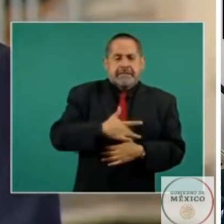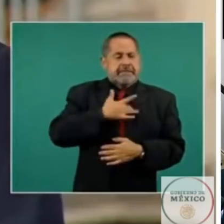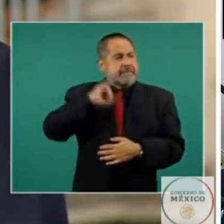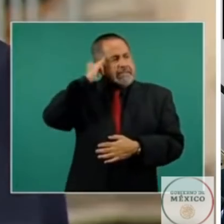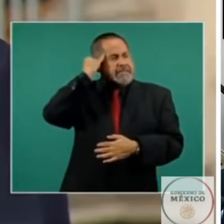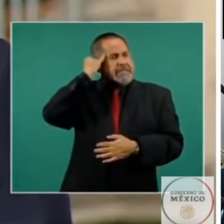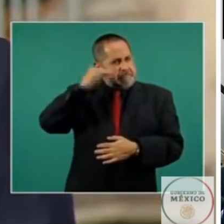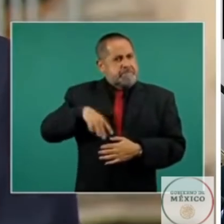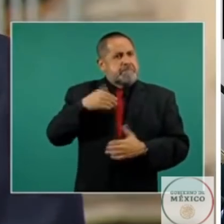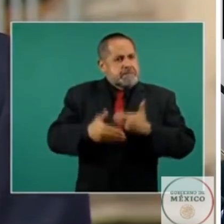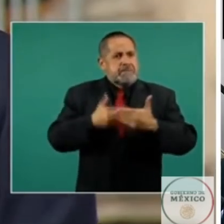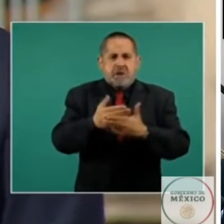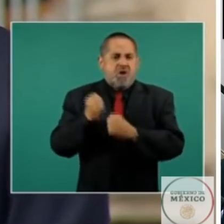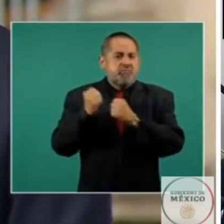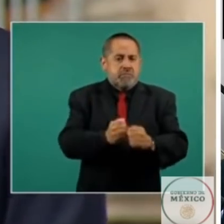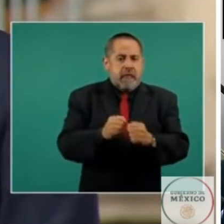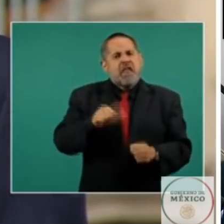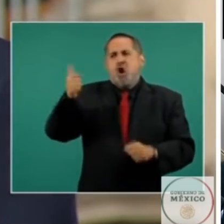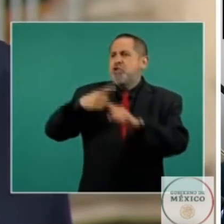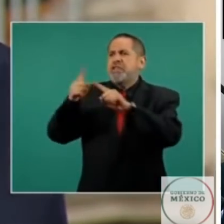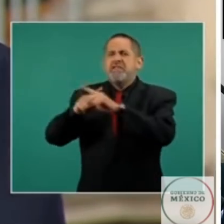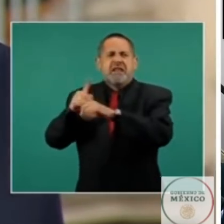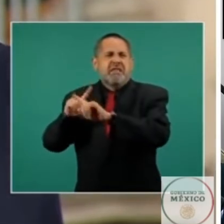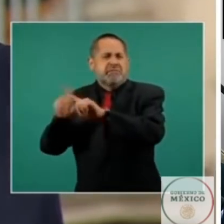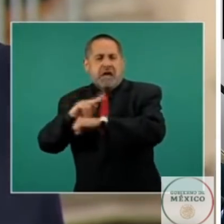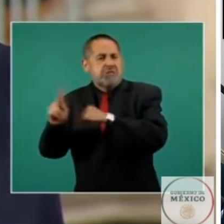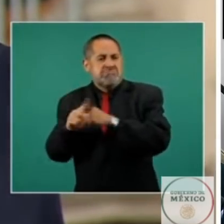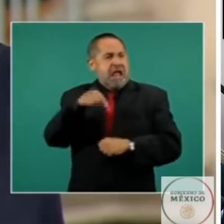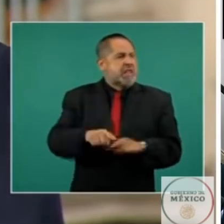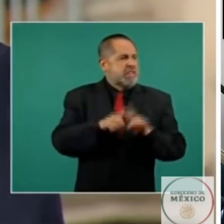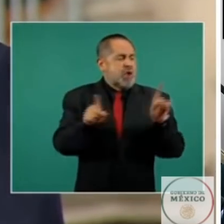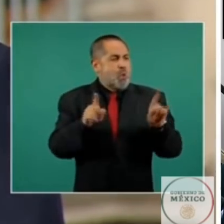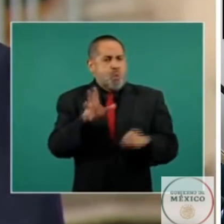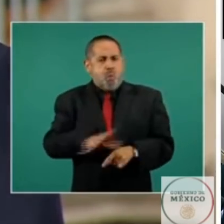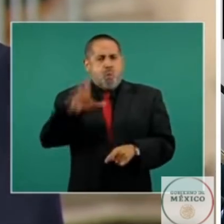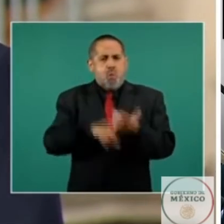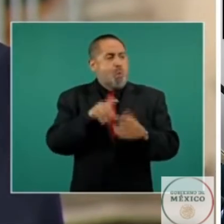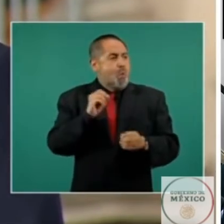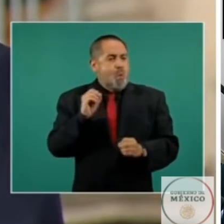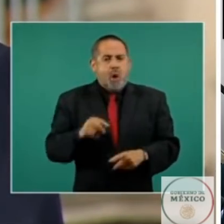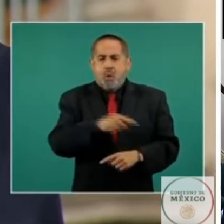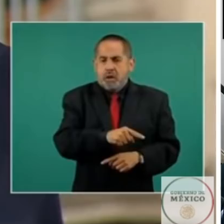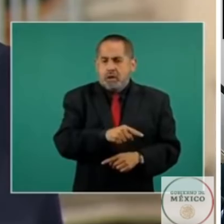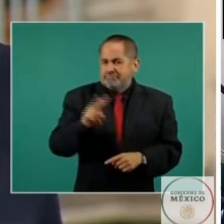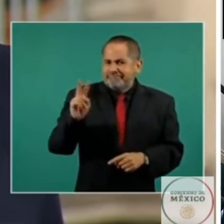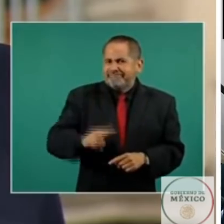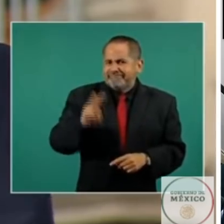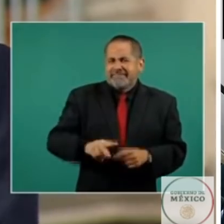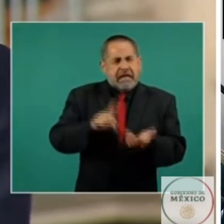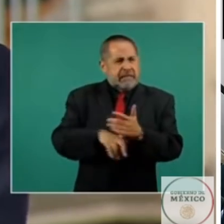diferenció de otros procesos que tipificaron a la época de las independencias. Su impacto fue, sin dudas,